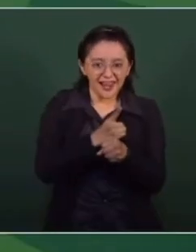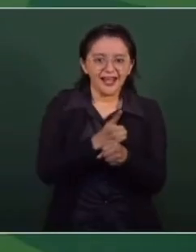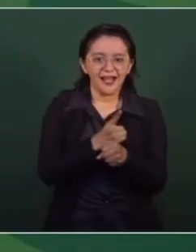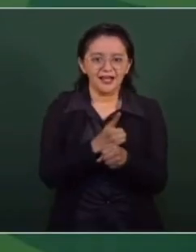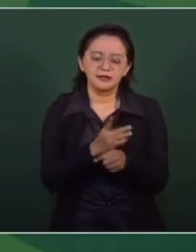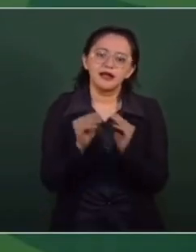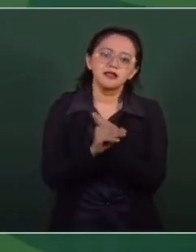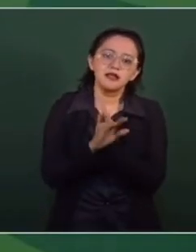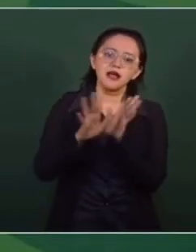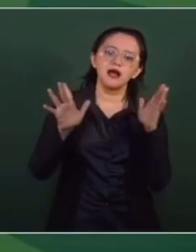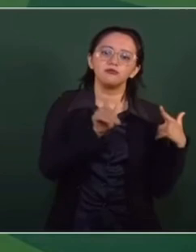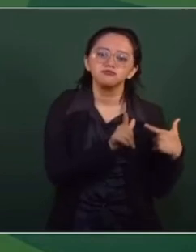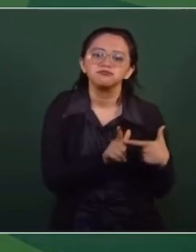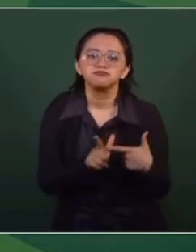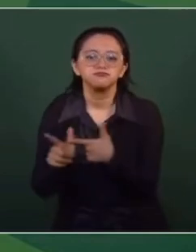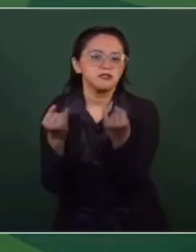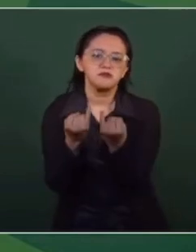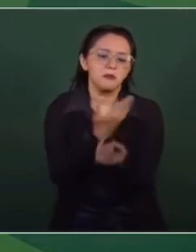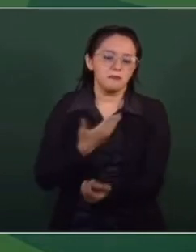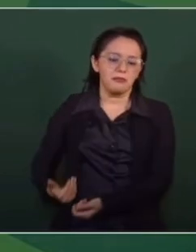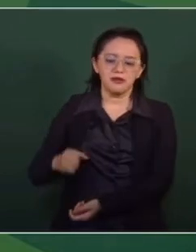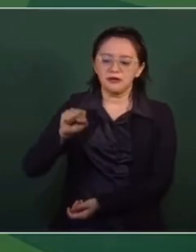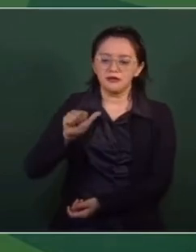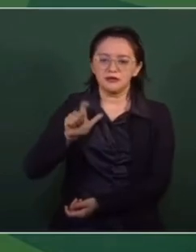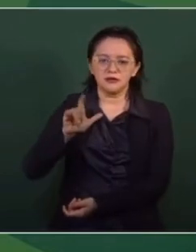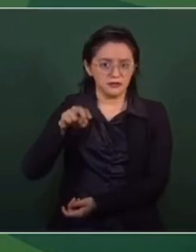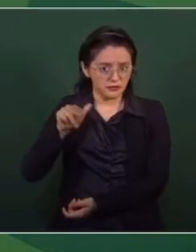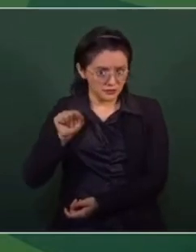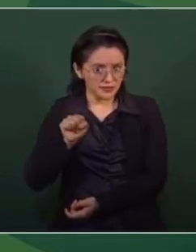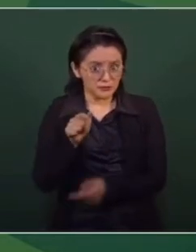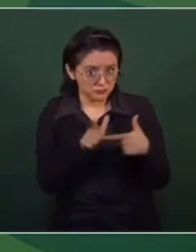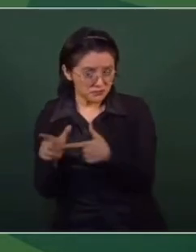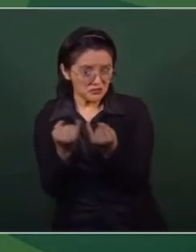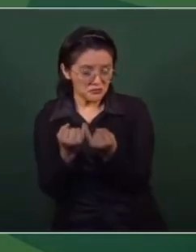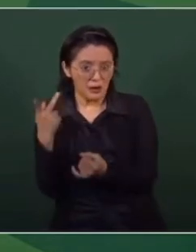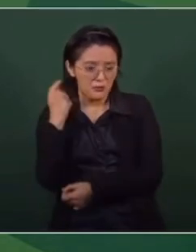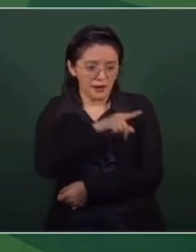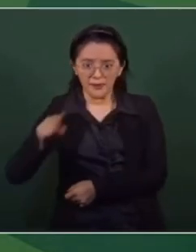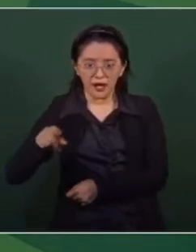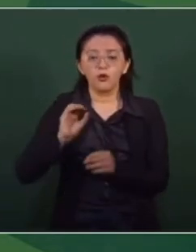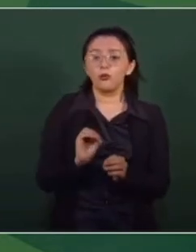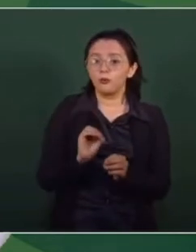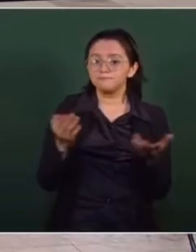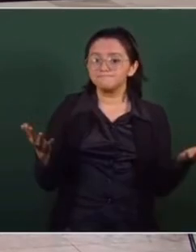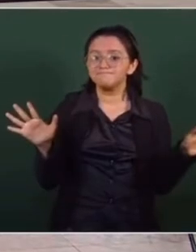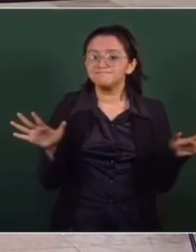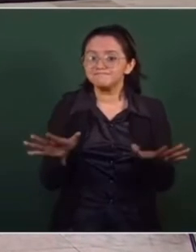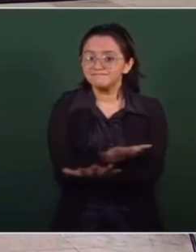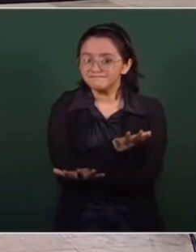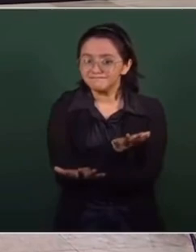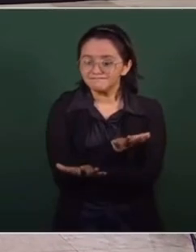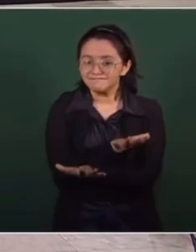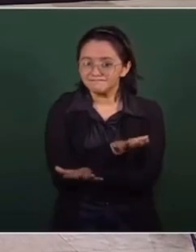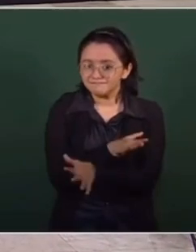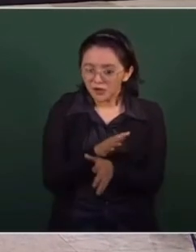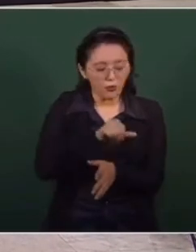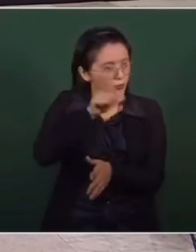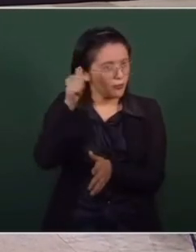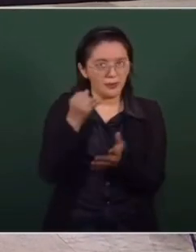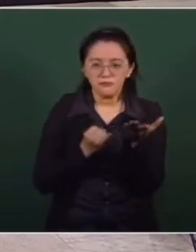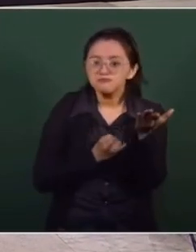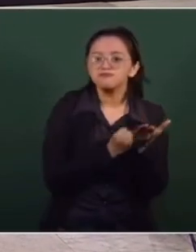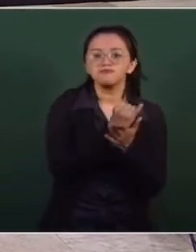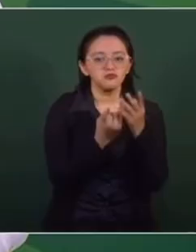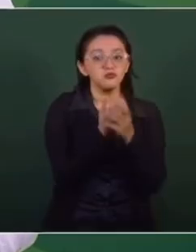Va a seguir con el salinismo como política o va a retomar el camino